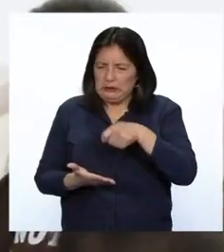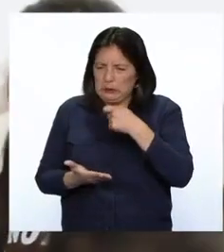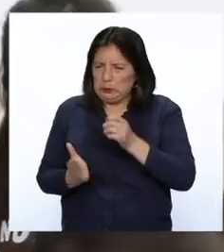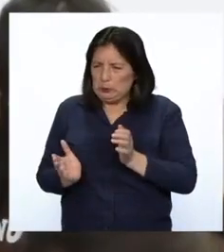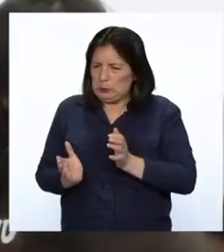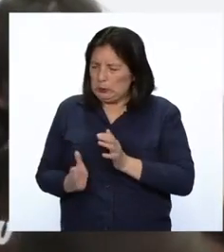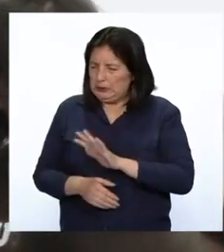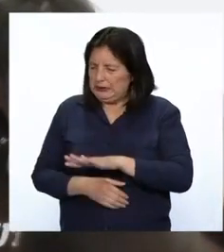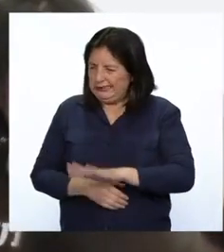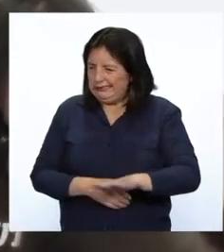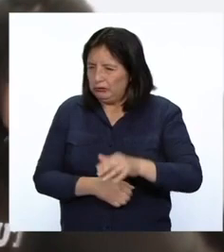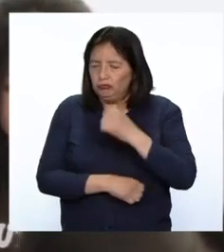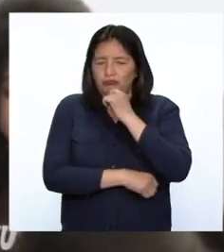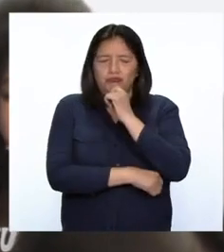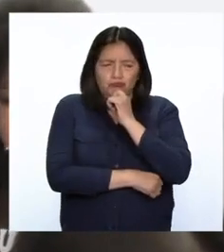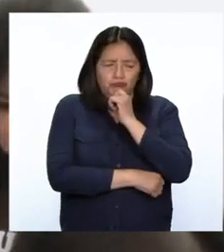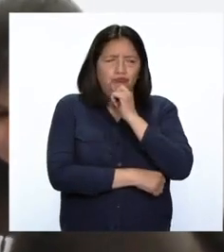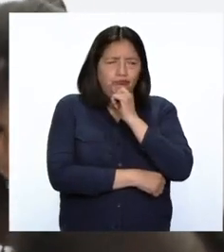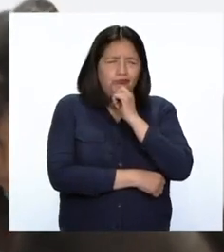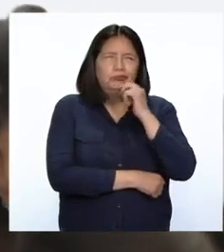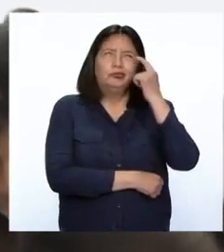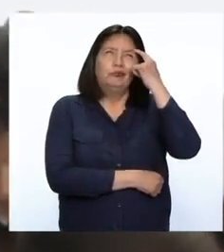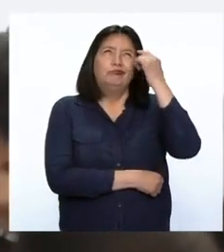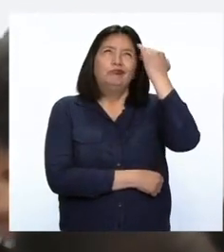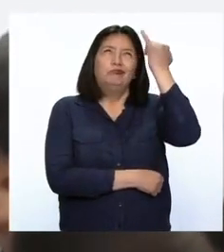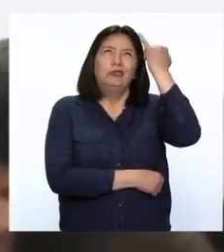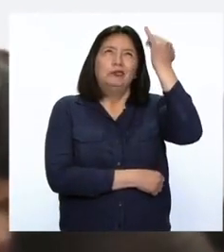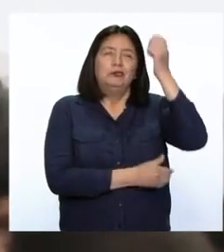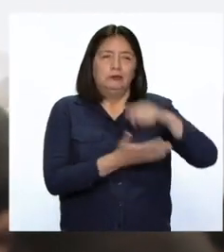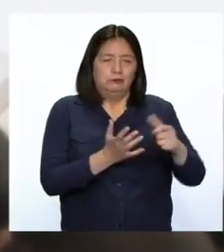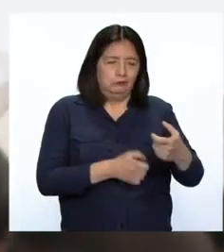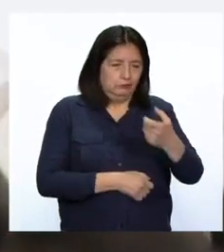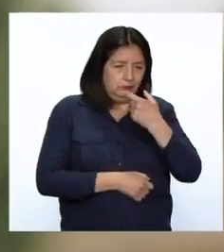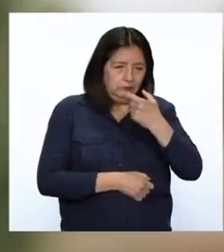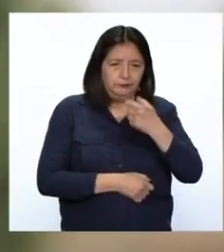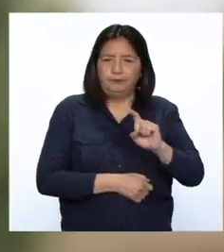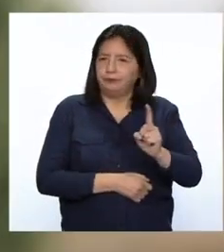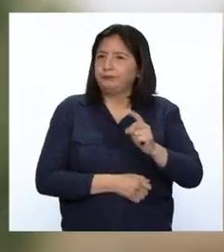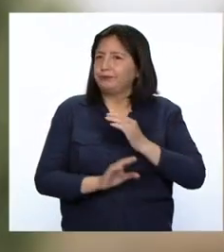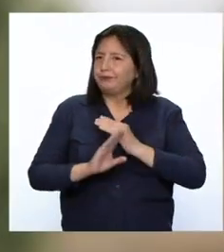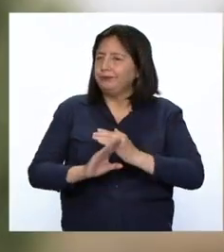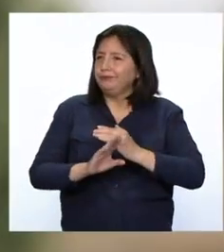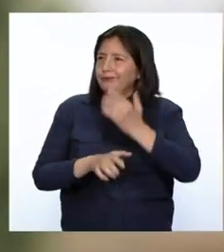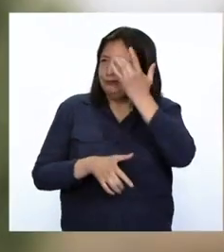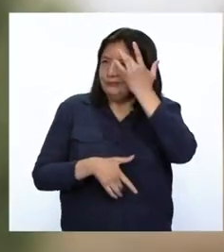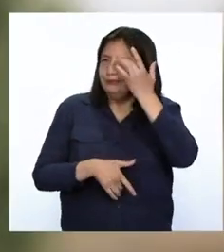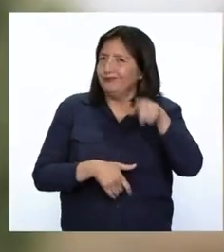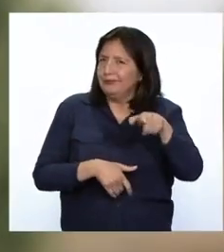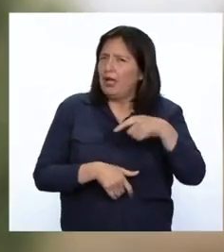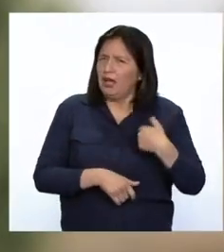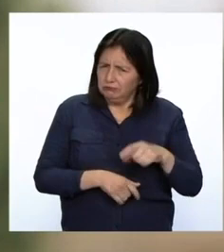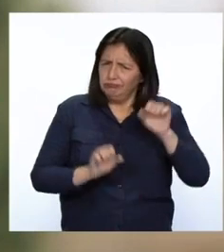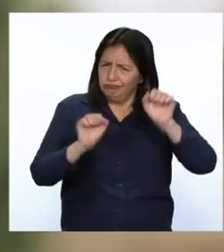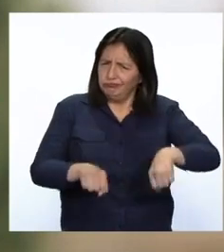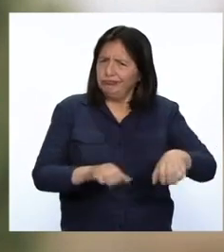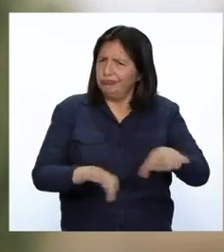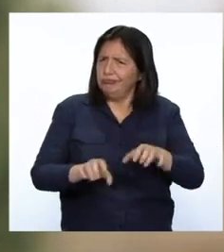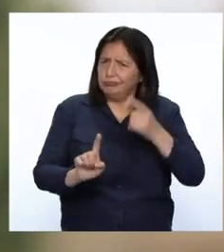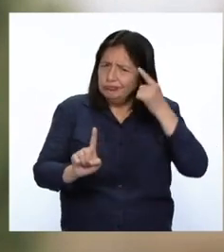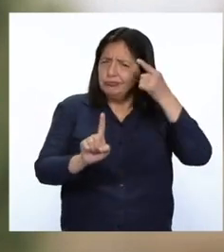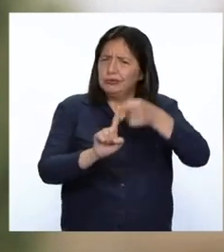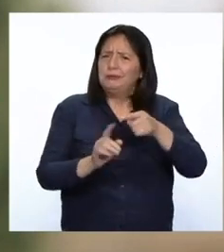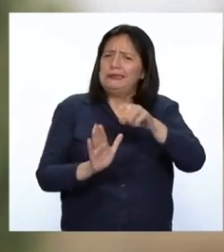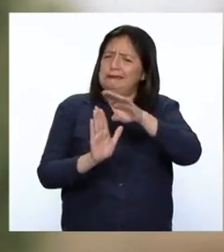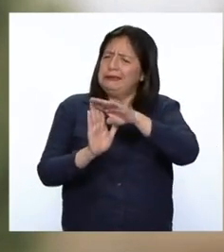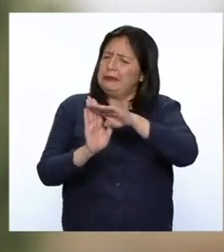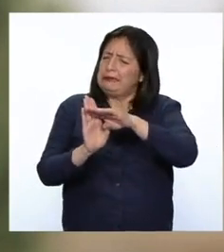Lo que eso me conllevó a esta formulación de las galletas antianémicas se hizo con ese objetivo, con la intención de